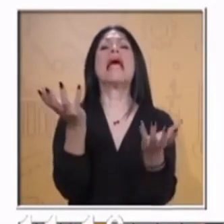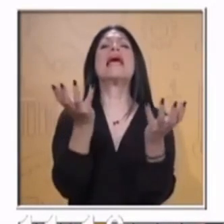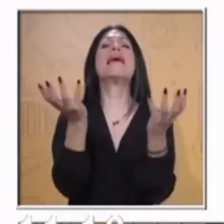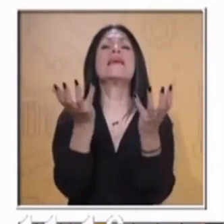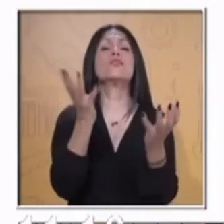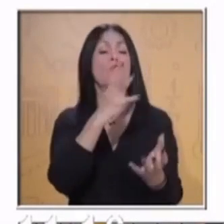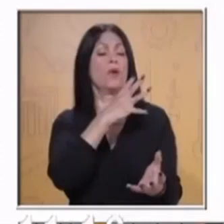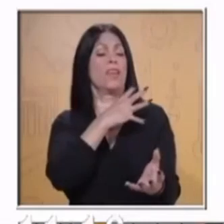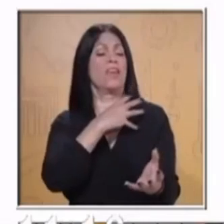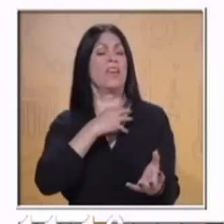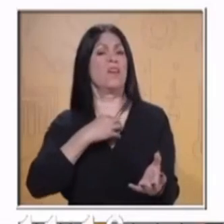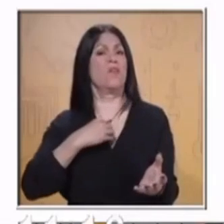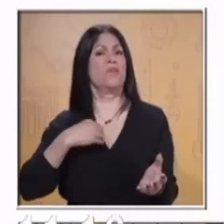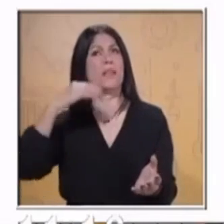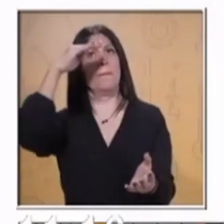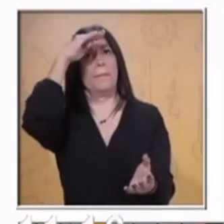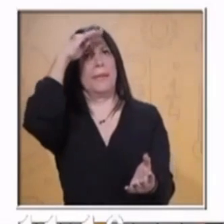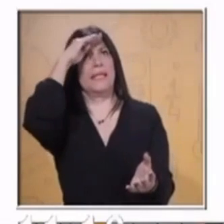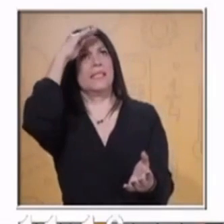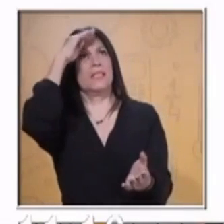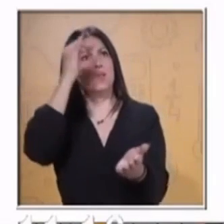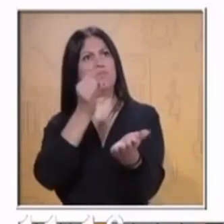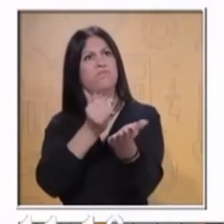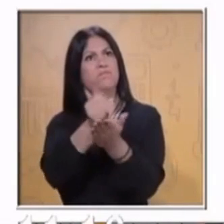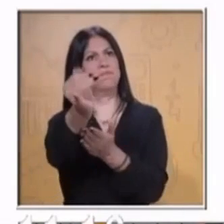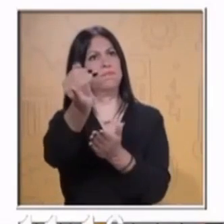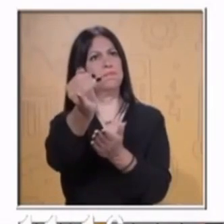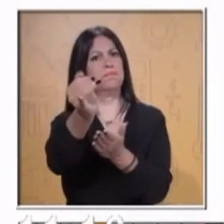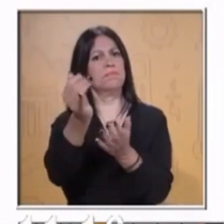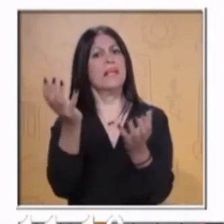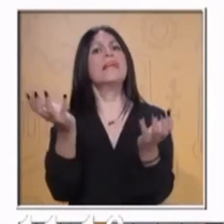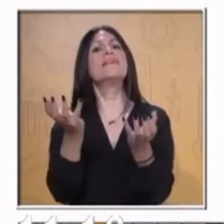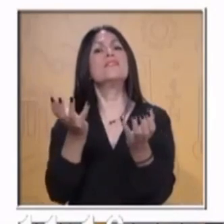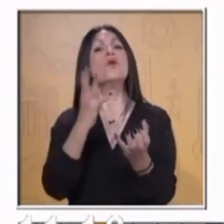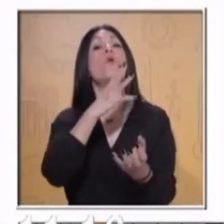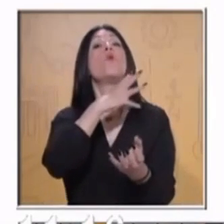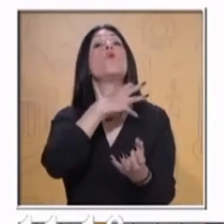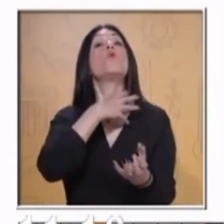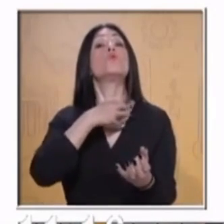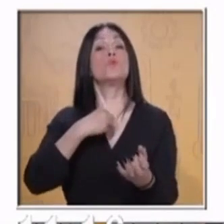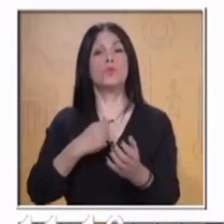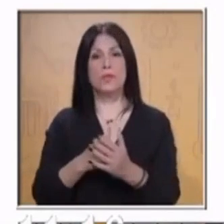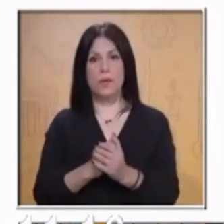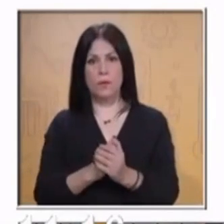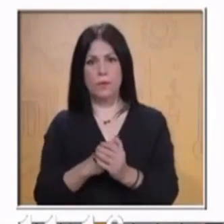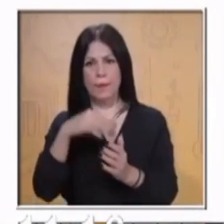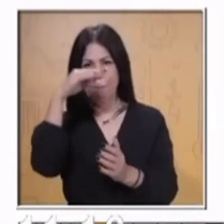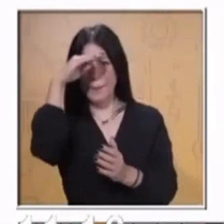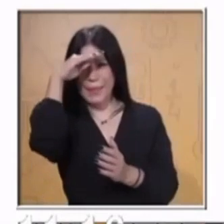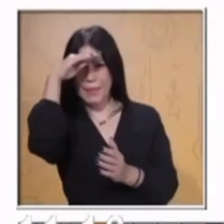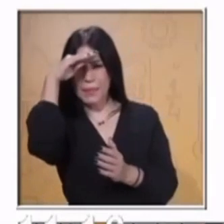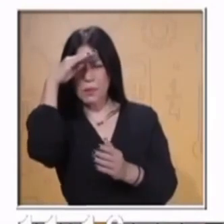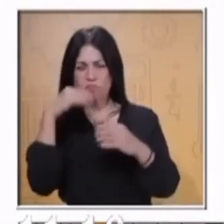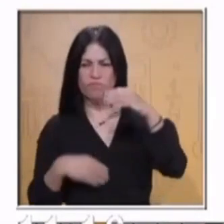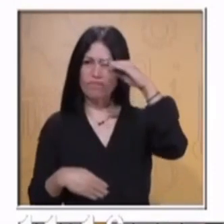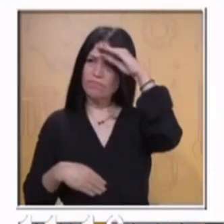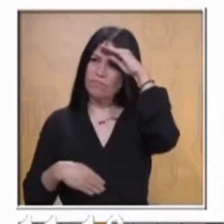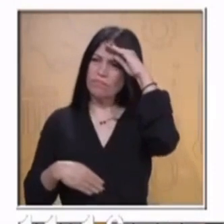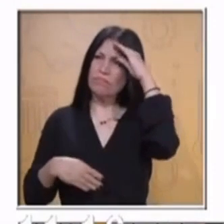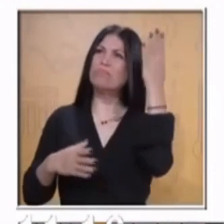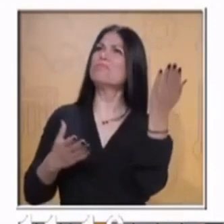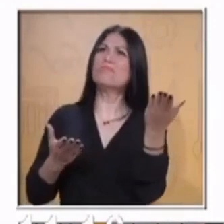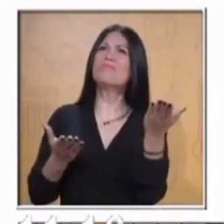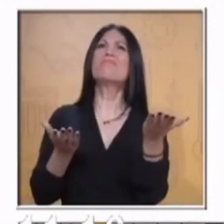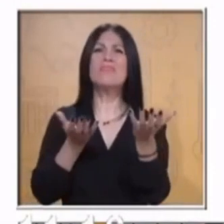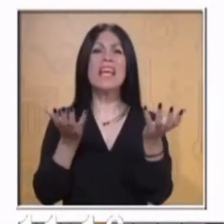decisión importante que es parteaguas, sobre todo cómo ella se lamenta? ¿Qué decisión tomó